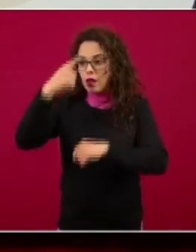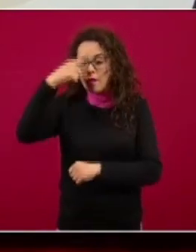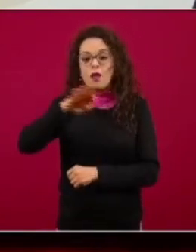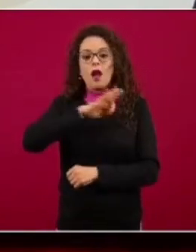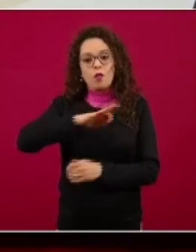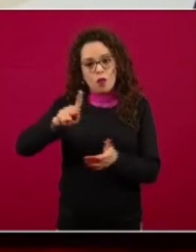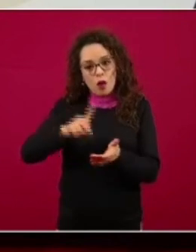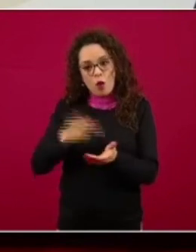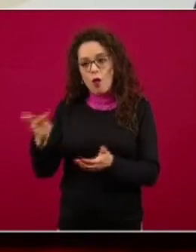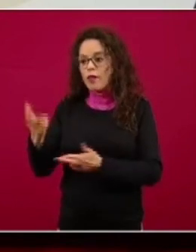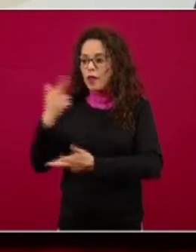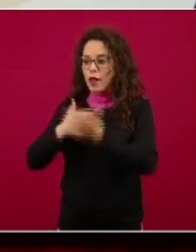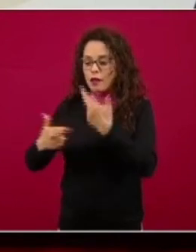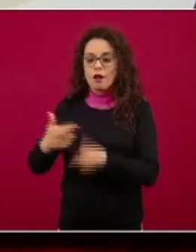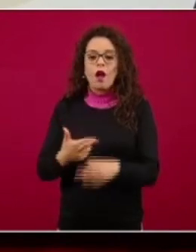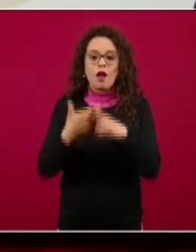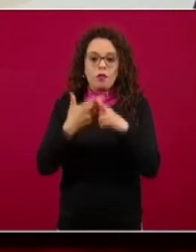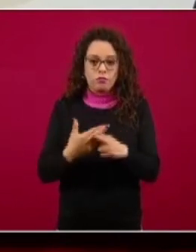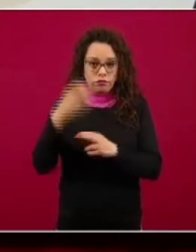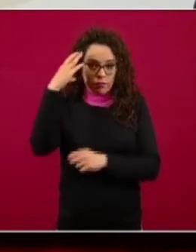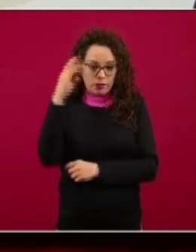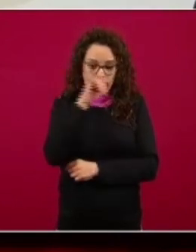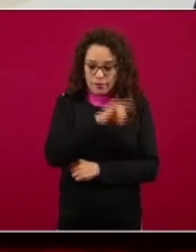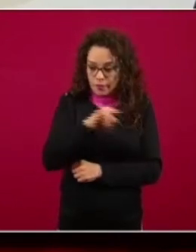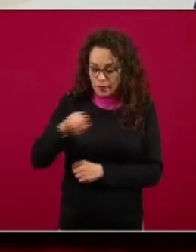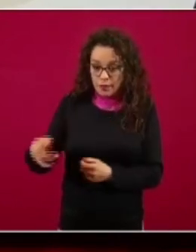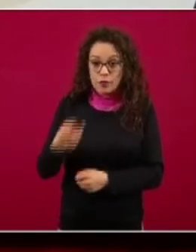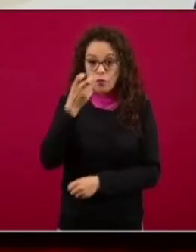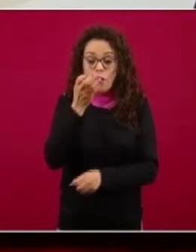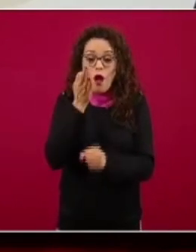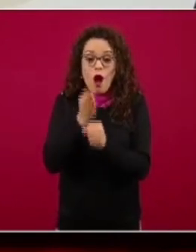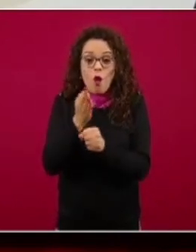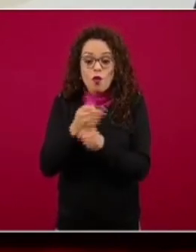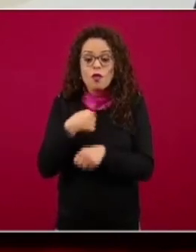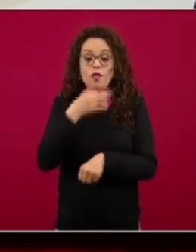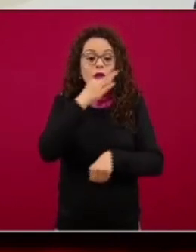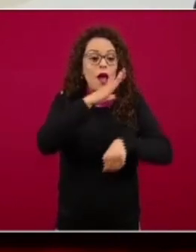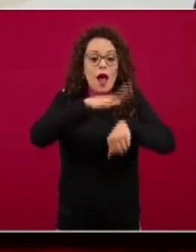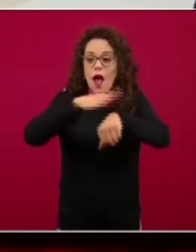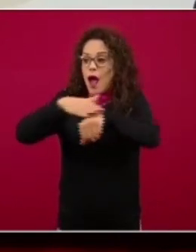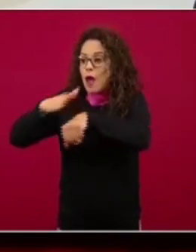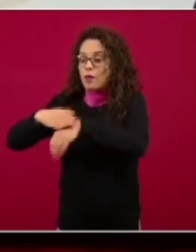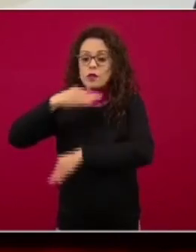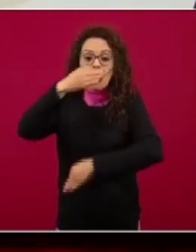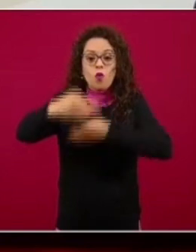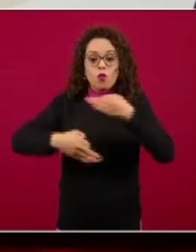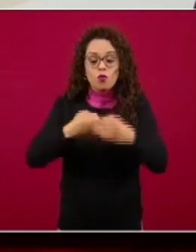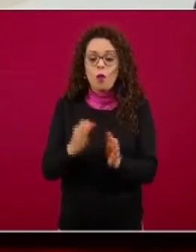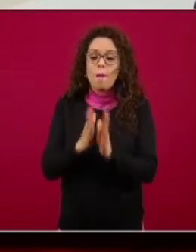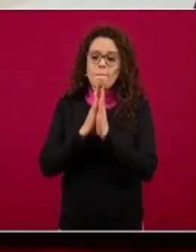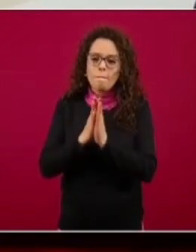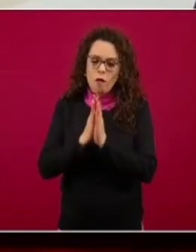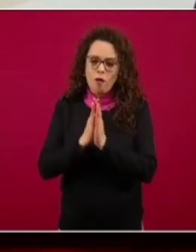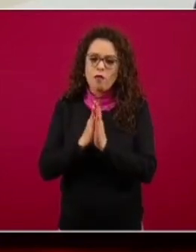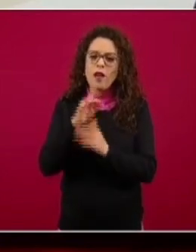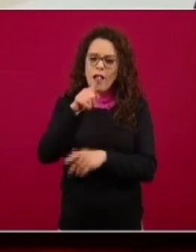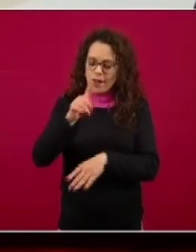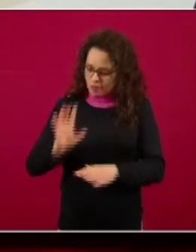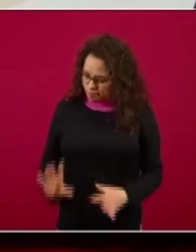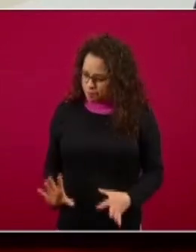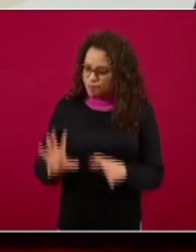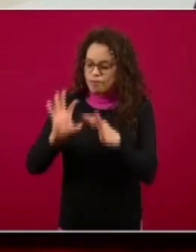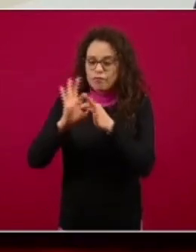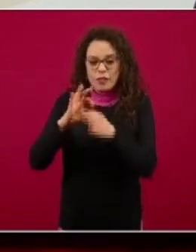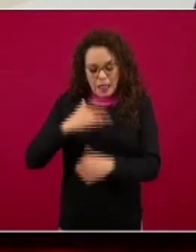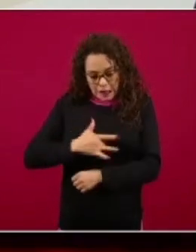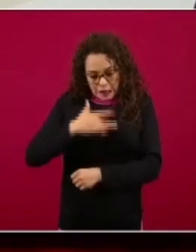que, y esa es la invitación, invitamos a toda la población a que se unan a este equipo de salud, al personal de salud.